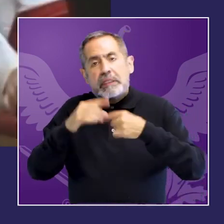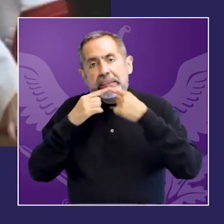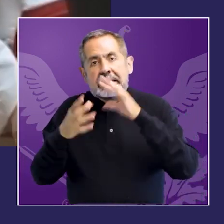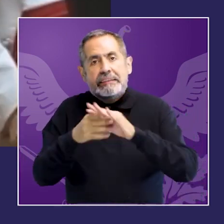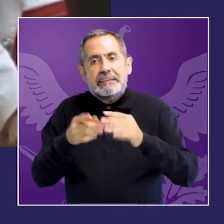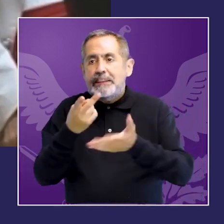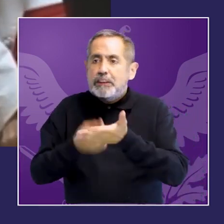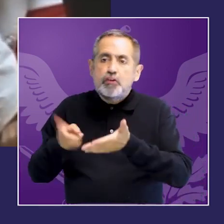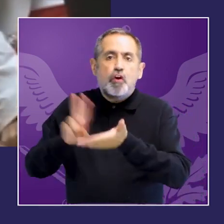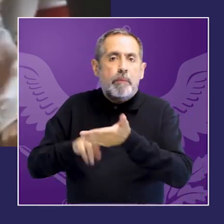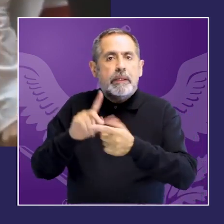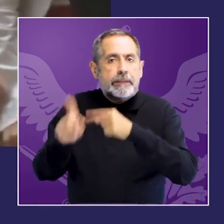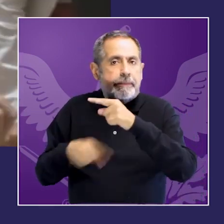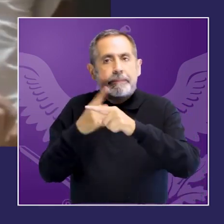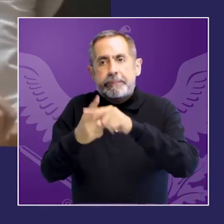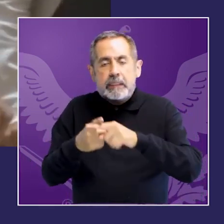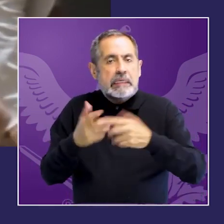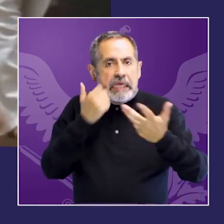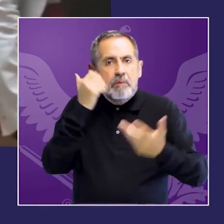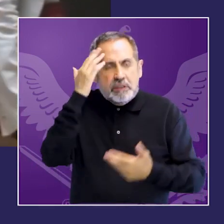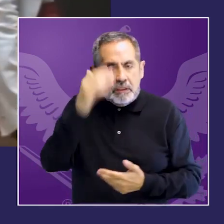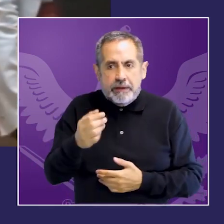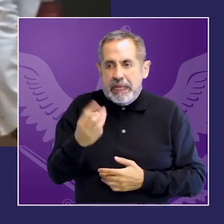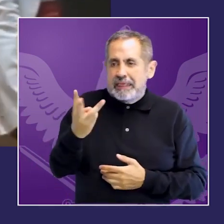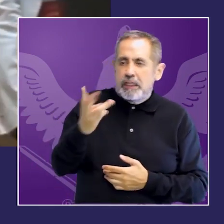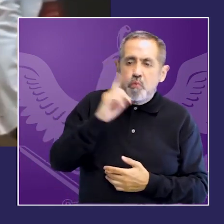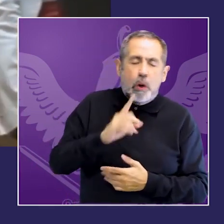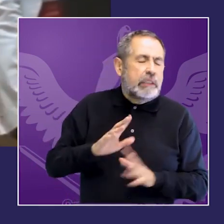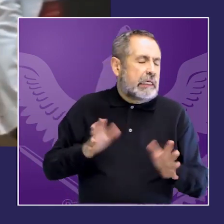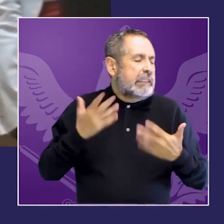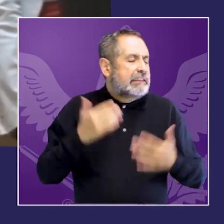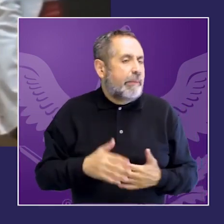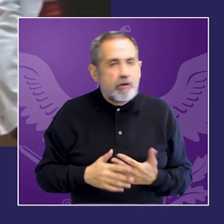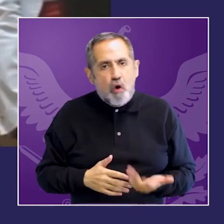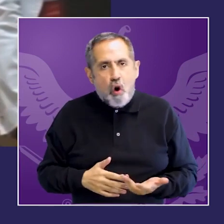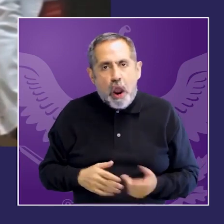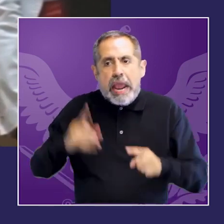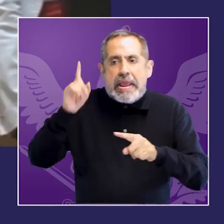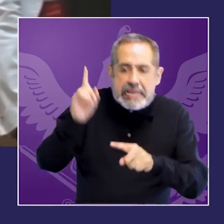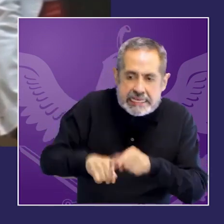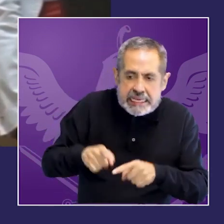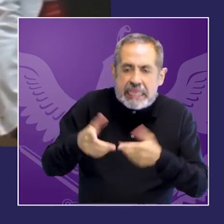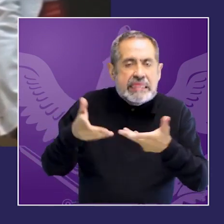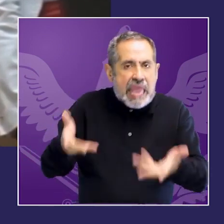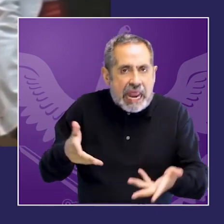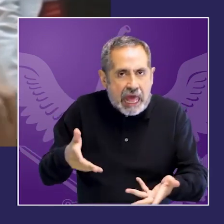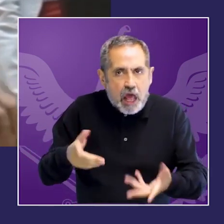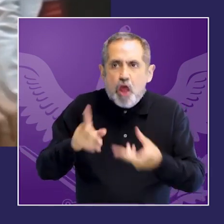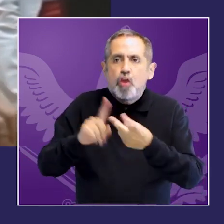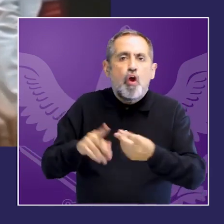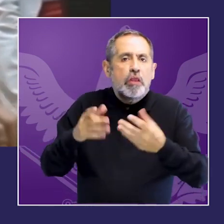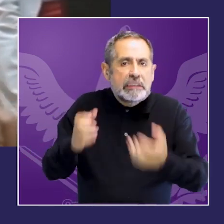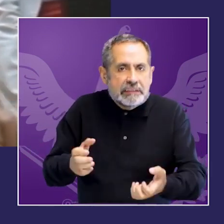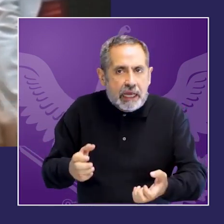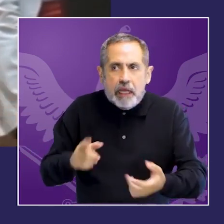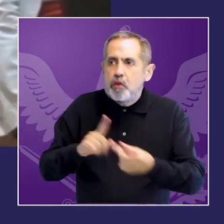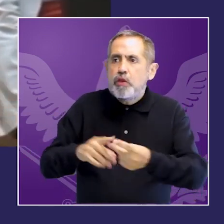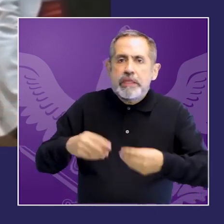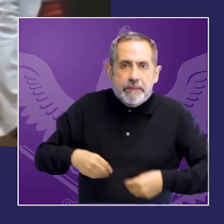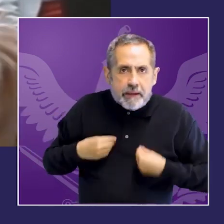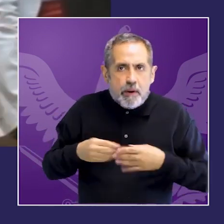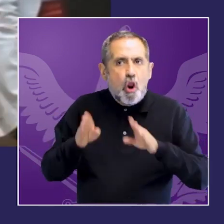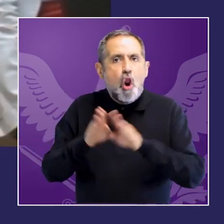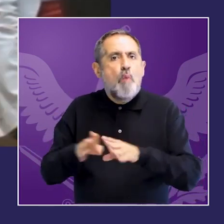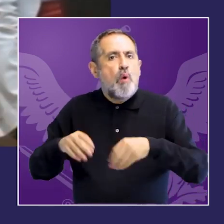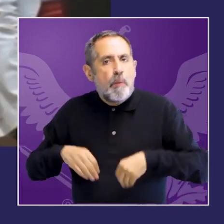importante bueno esa interseccionalidad no sólo queremos saber que son tres mujeres queremos saber quiénes eran esas mujeres